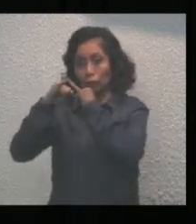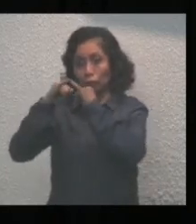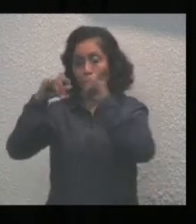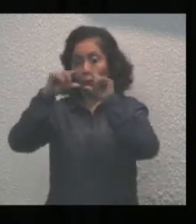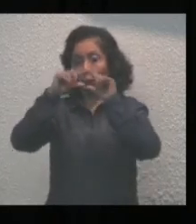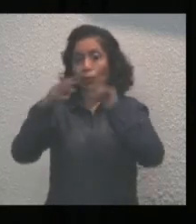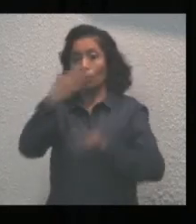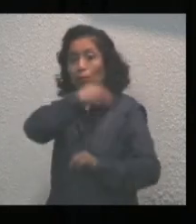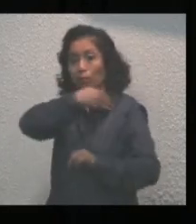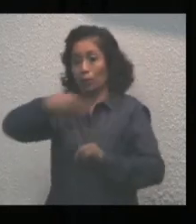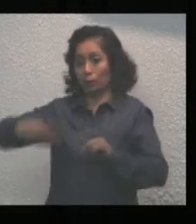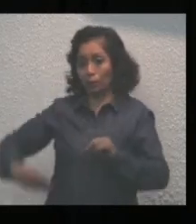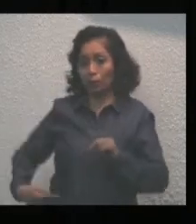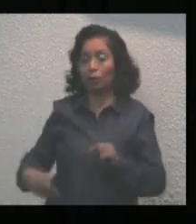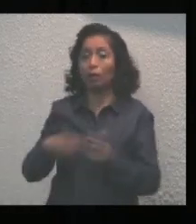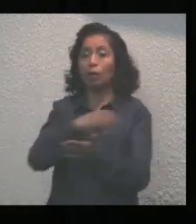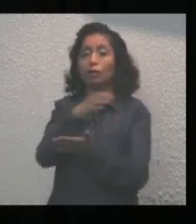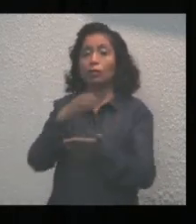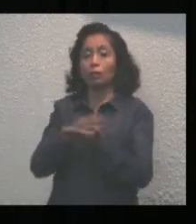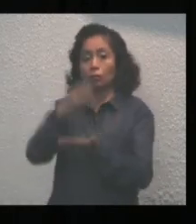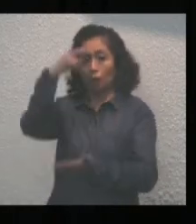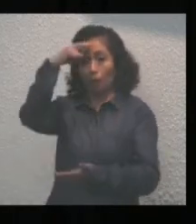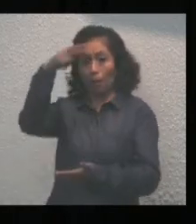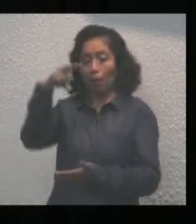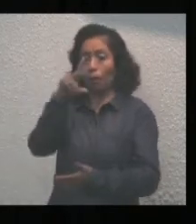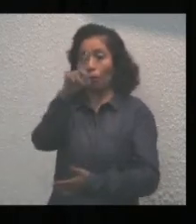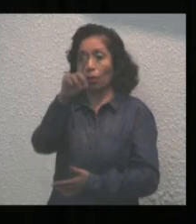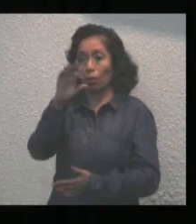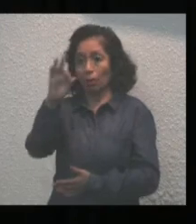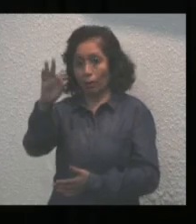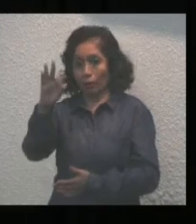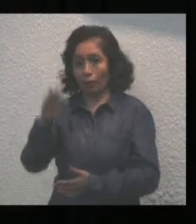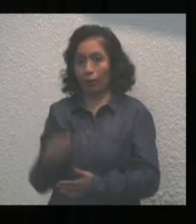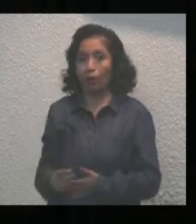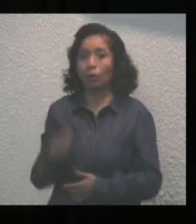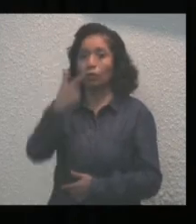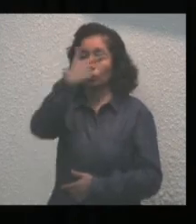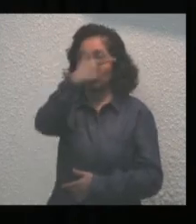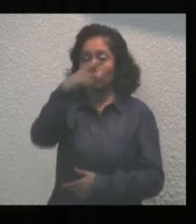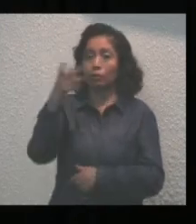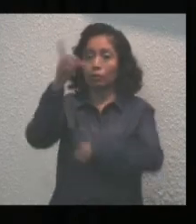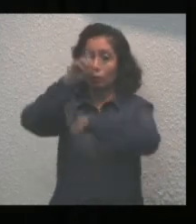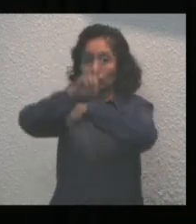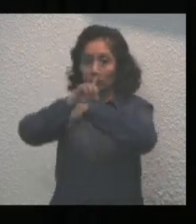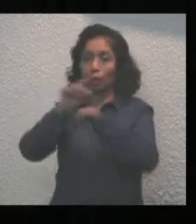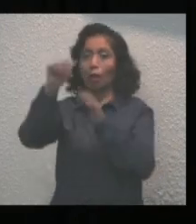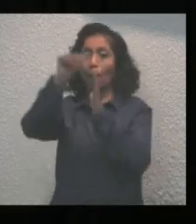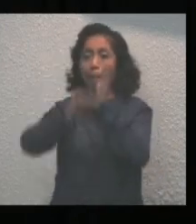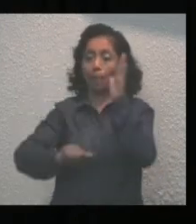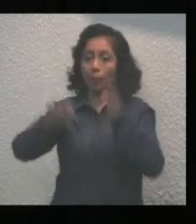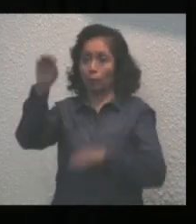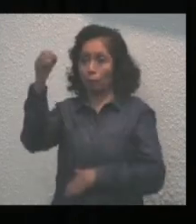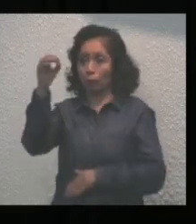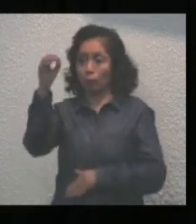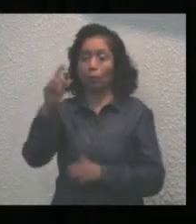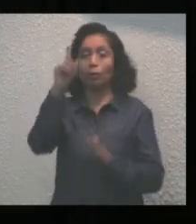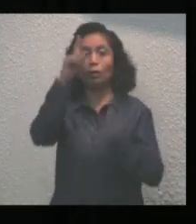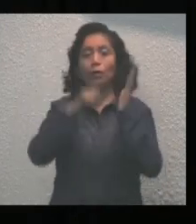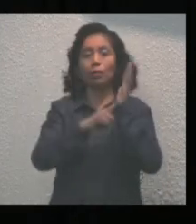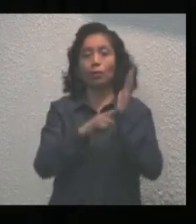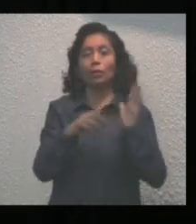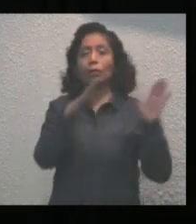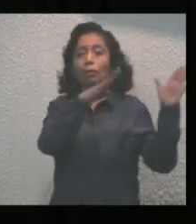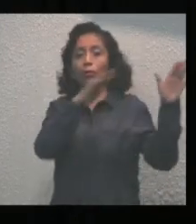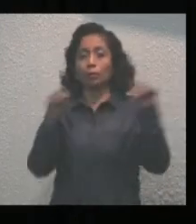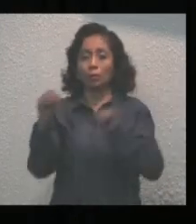en la Ciudad de México, Distrito Federal, a los siete días del mes de octubre de 1974.